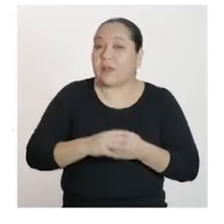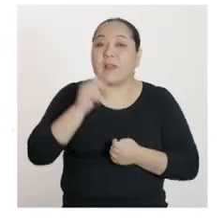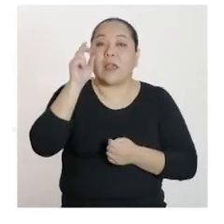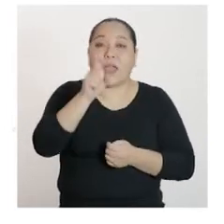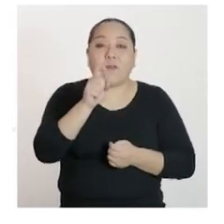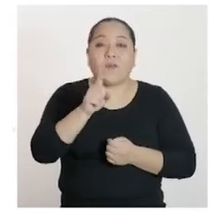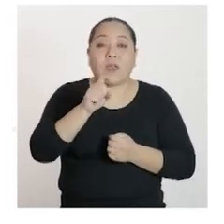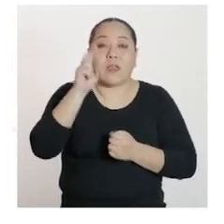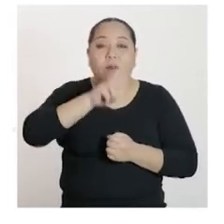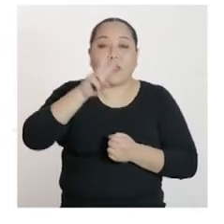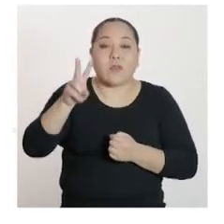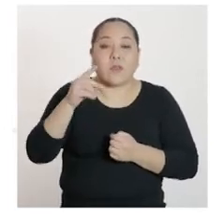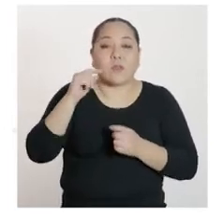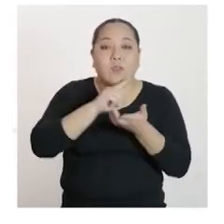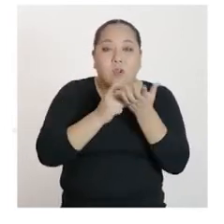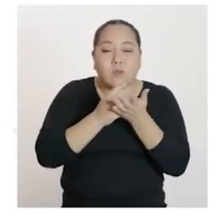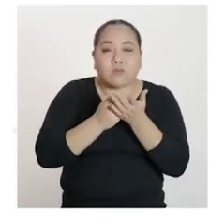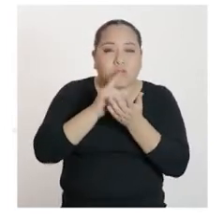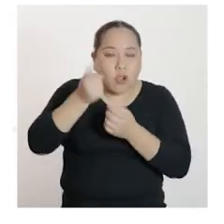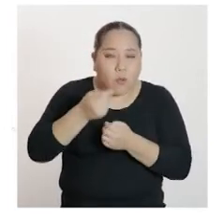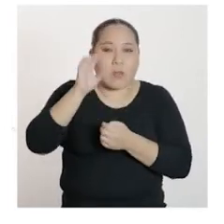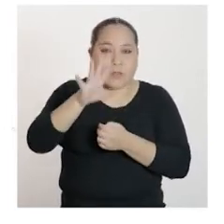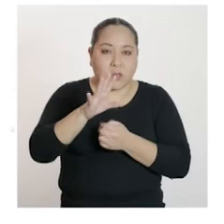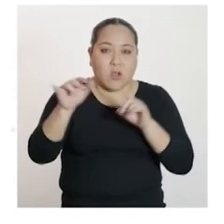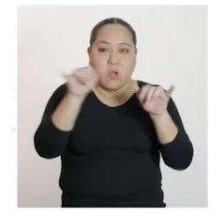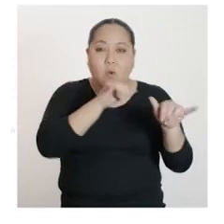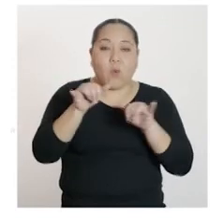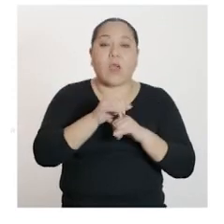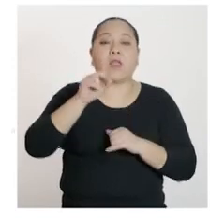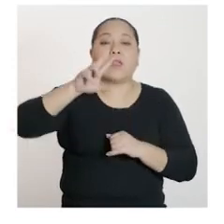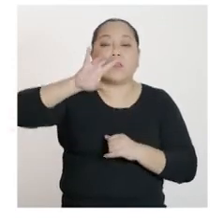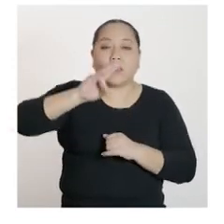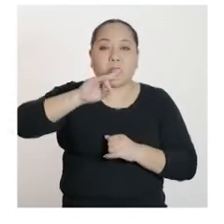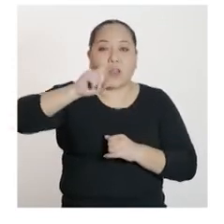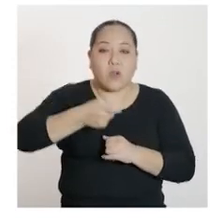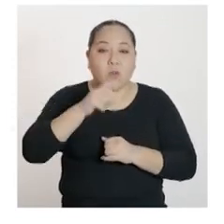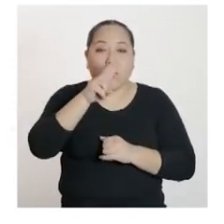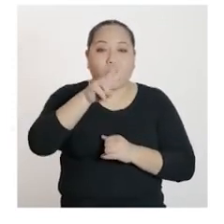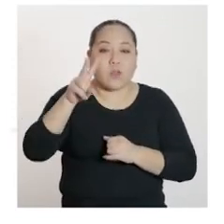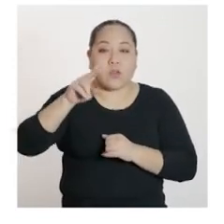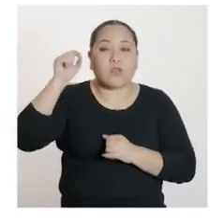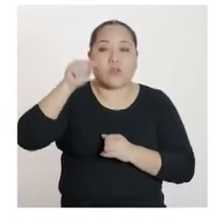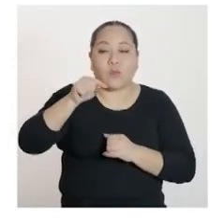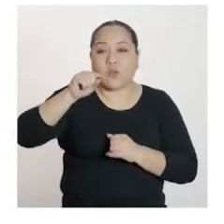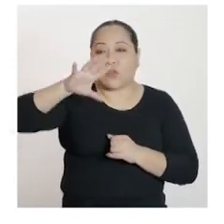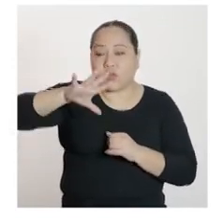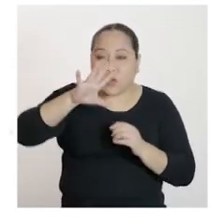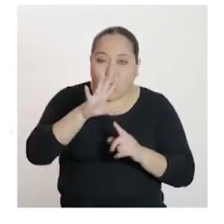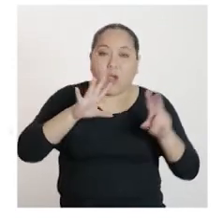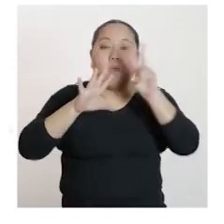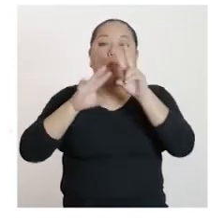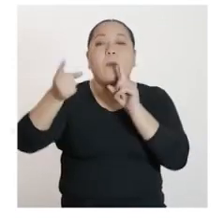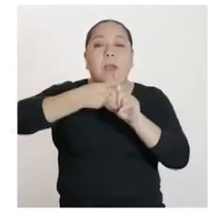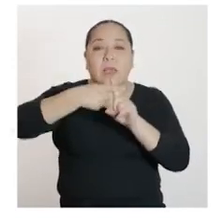F de 22,5 igual a 7 por 22,5 al cuadrado más